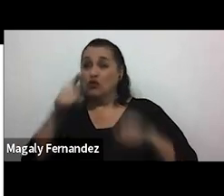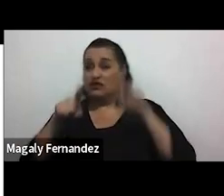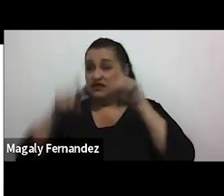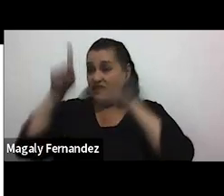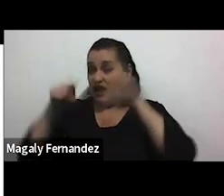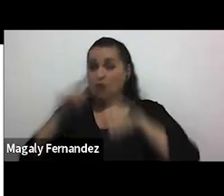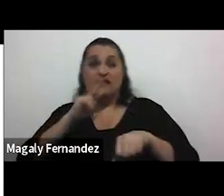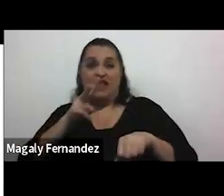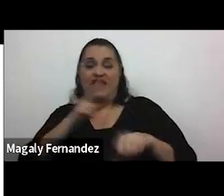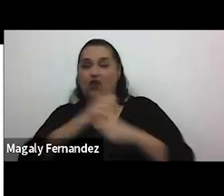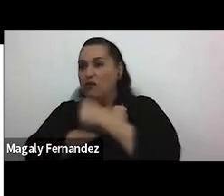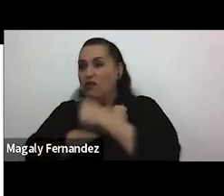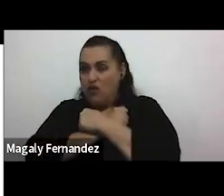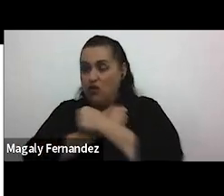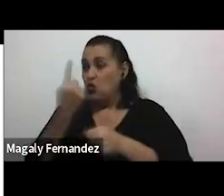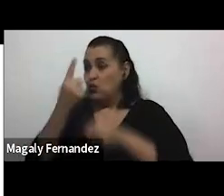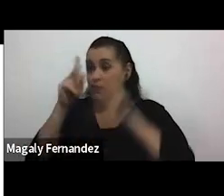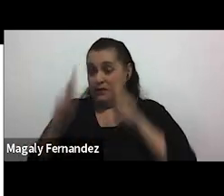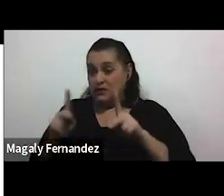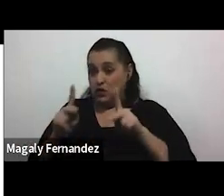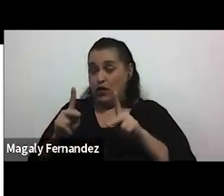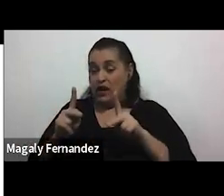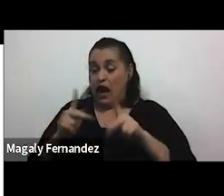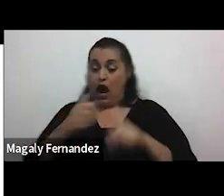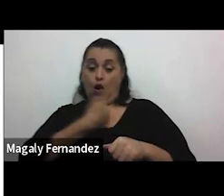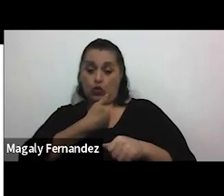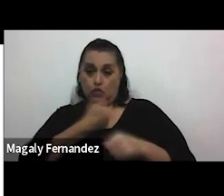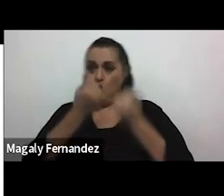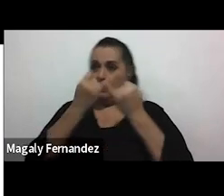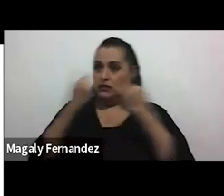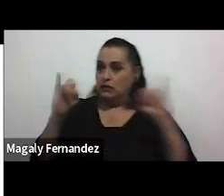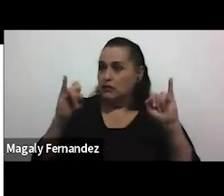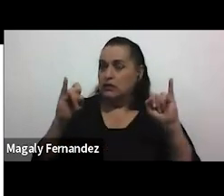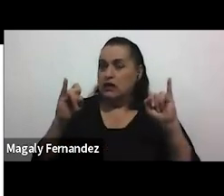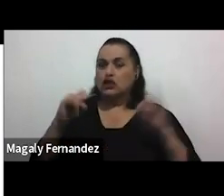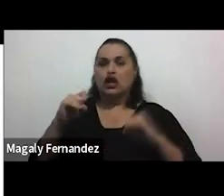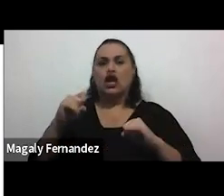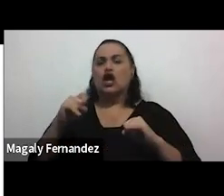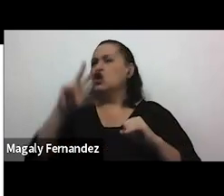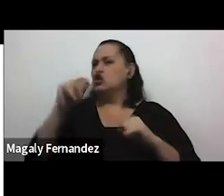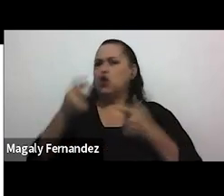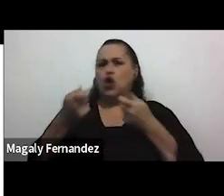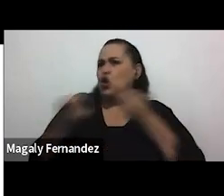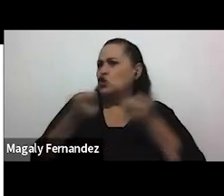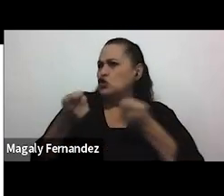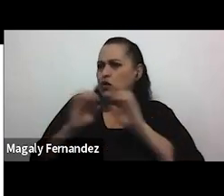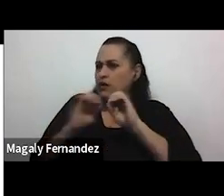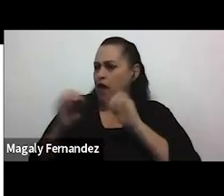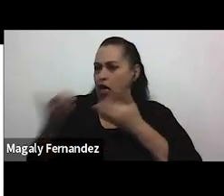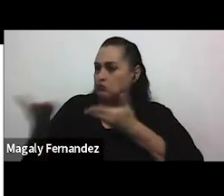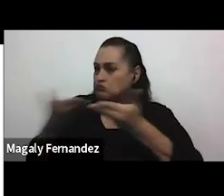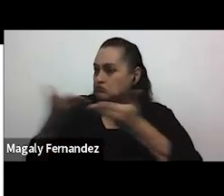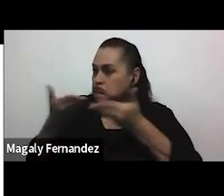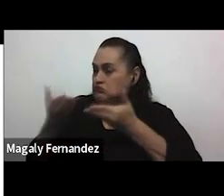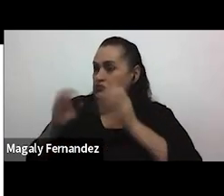amor cuando una persona es autónoma independiente no genera control no genera ese